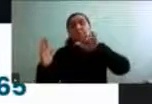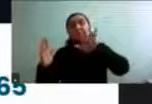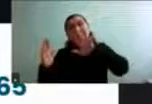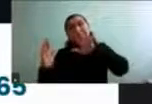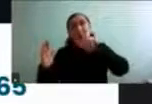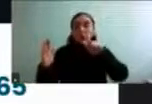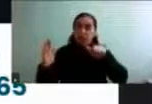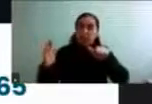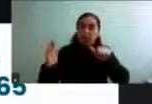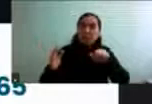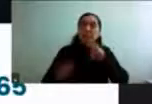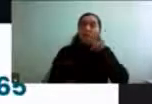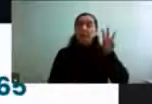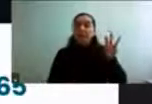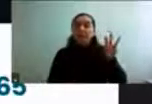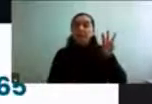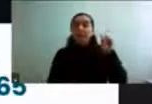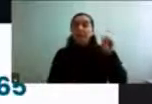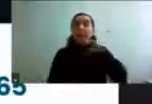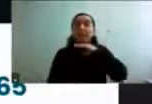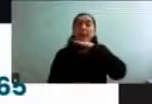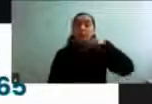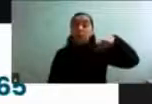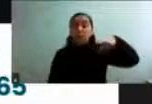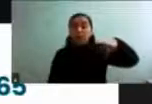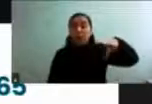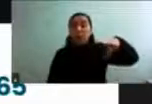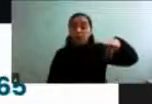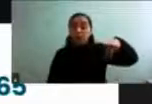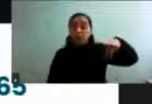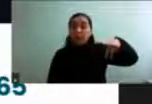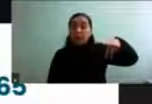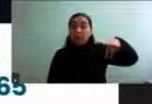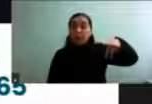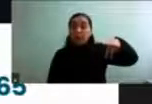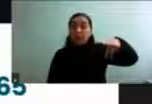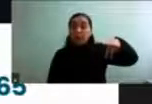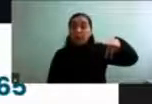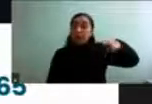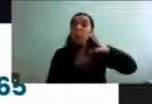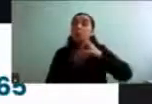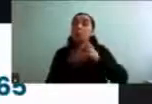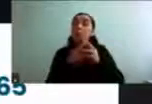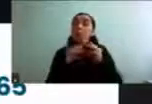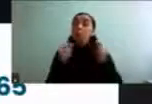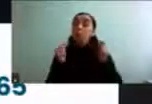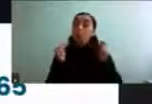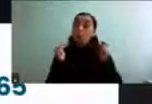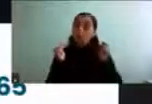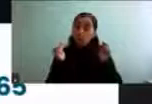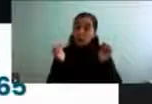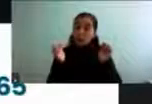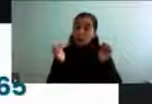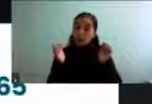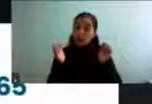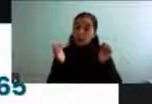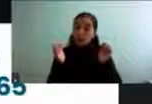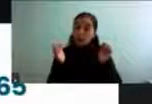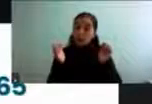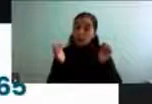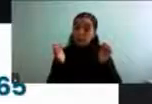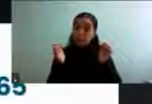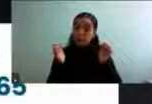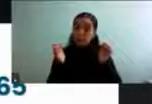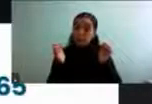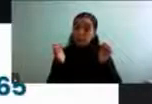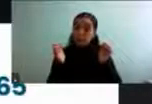de caminata suave. Perdón, esto es la actividad física aeróbica. Una caminata suave dentro